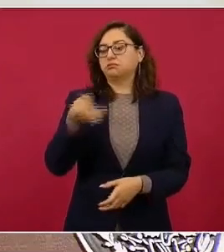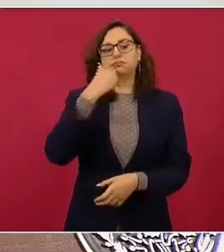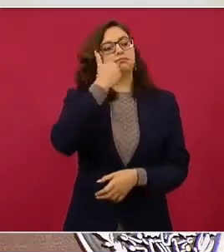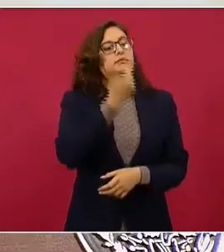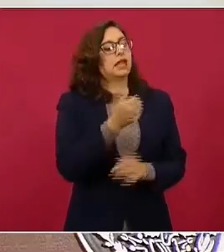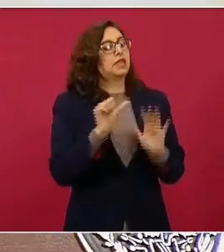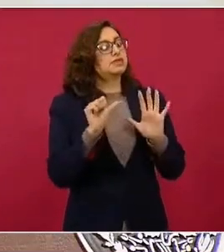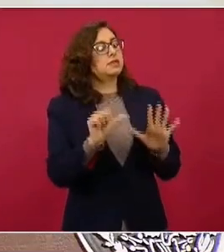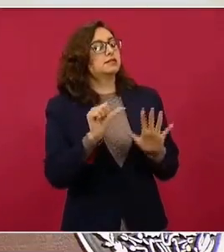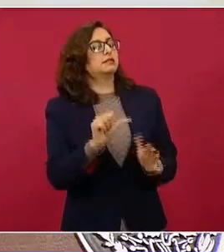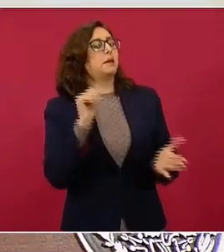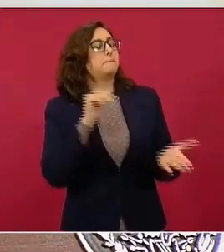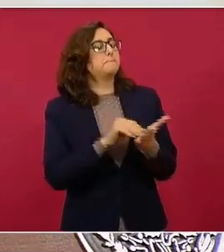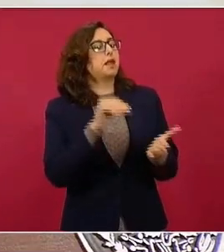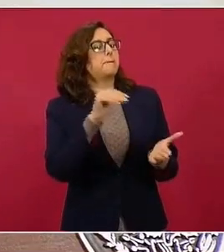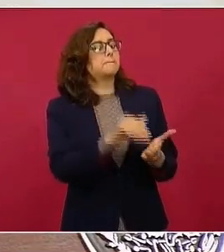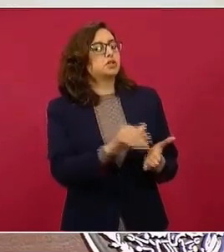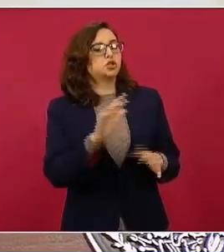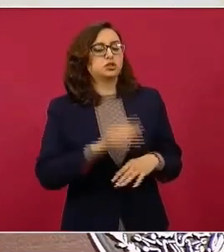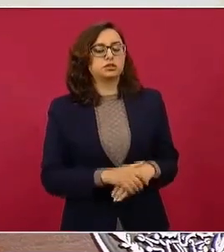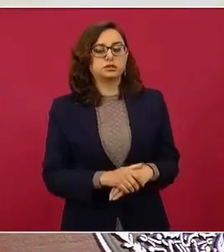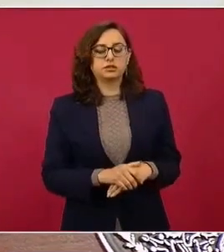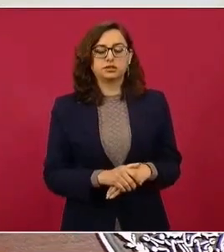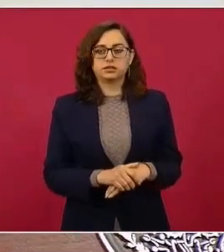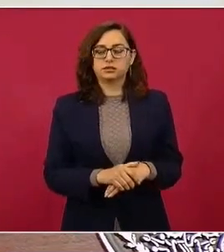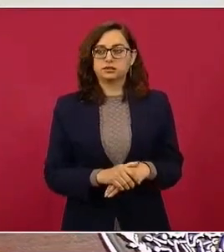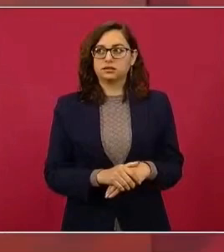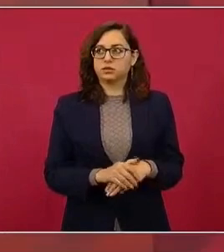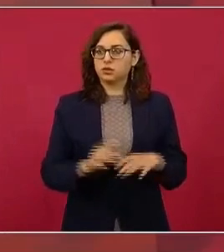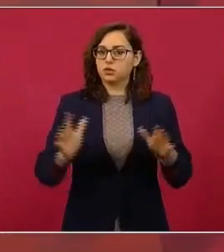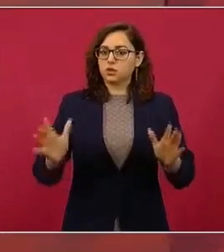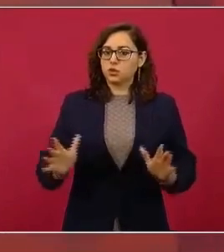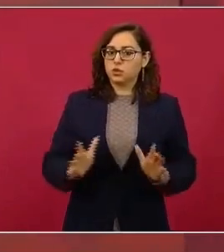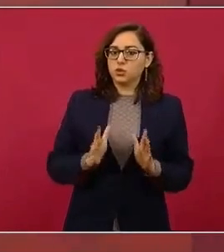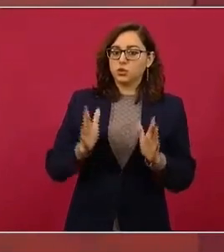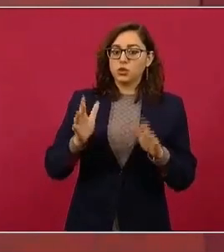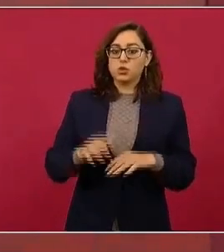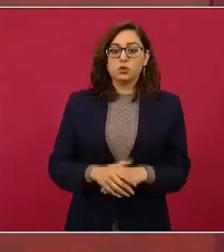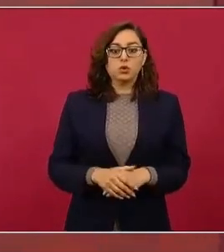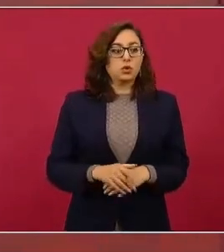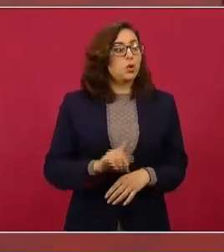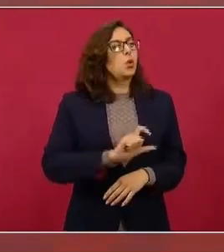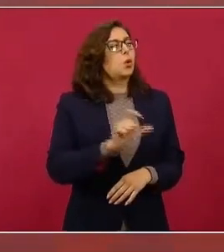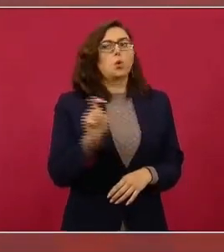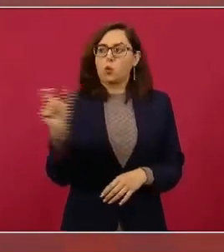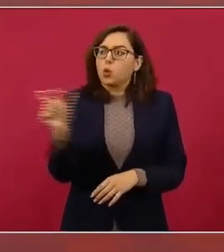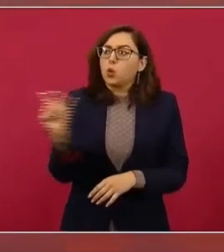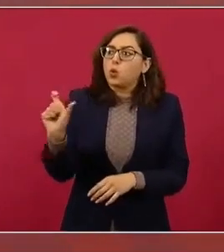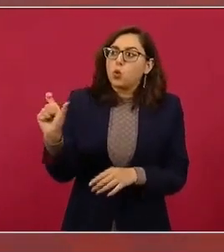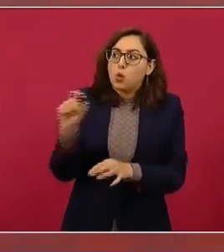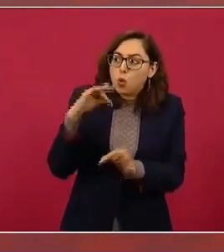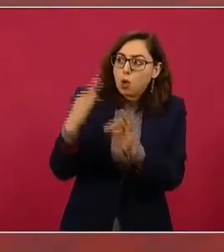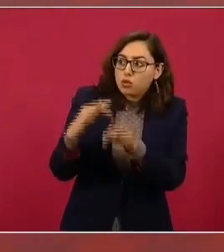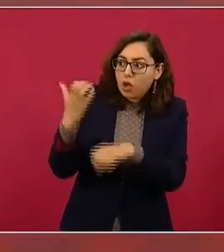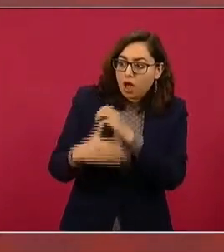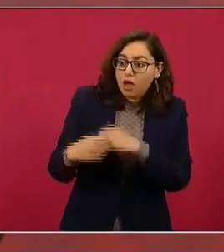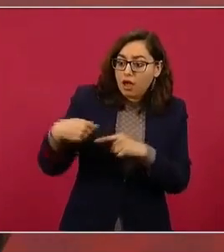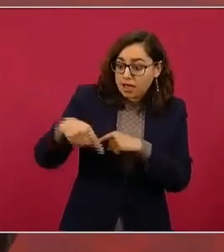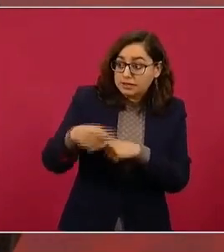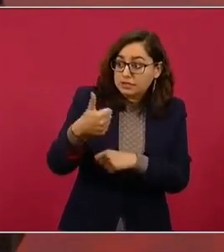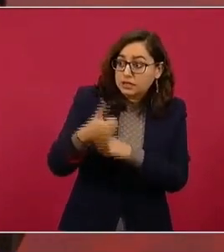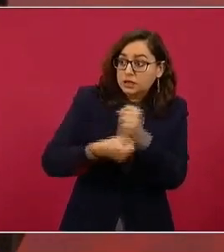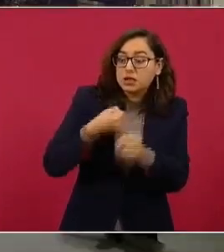millones. Y lo más importante, no se comprometían a terminarla en el sexenio.